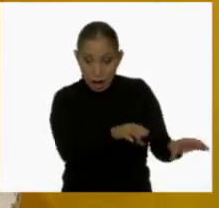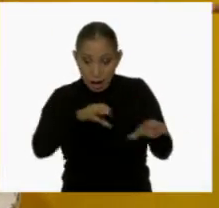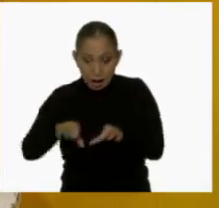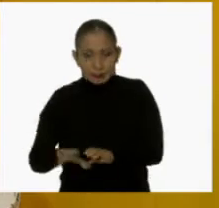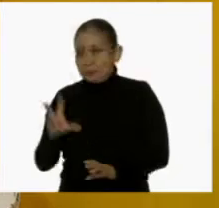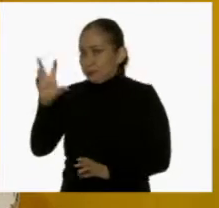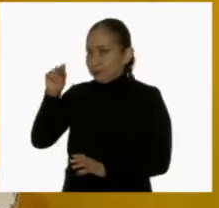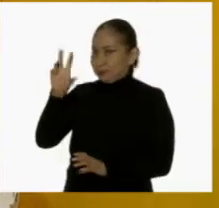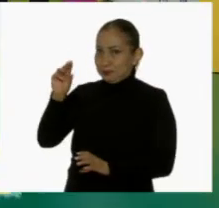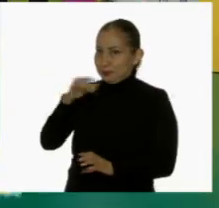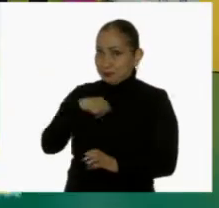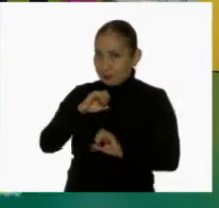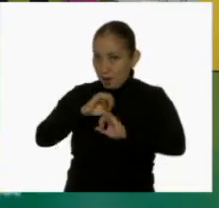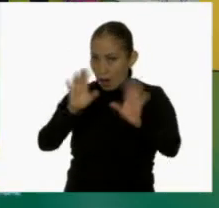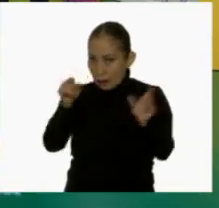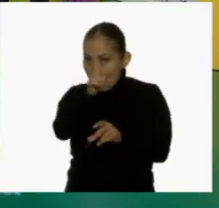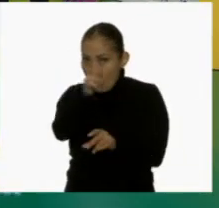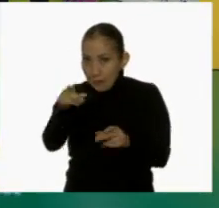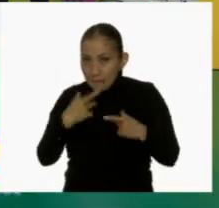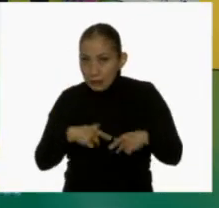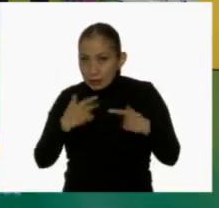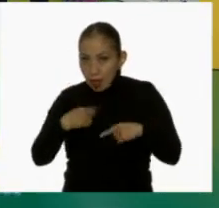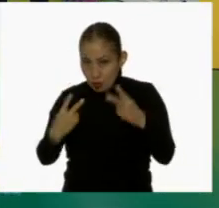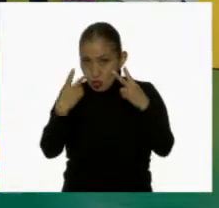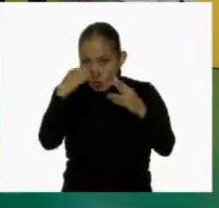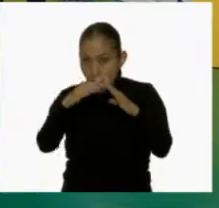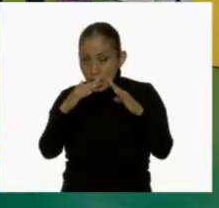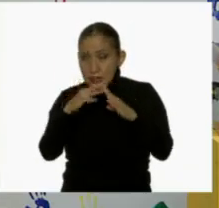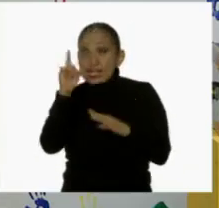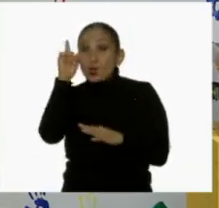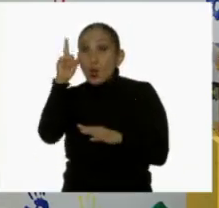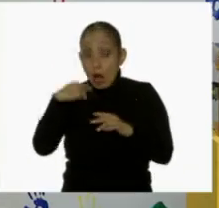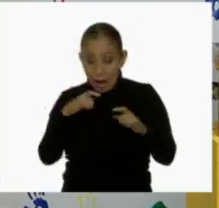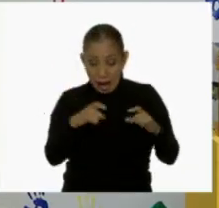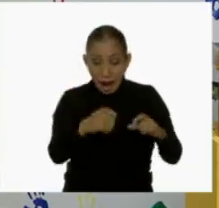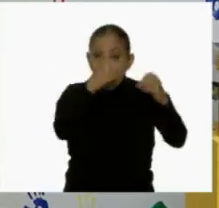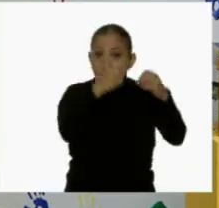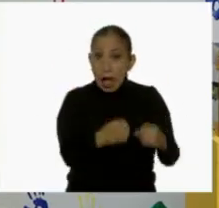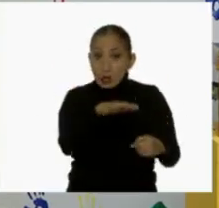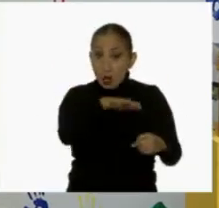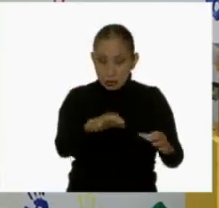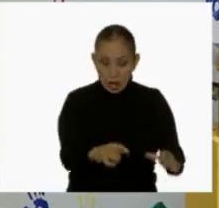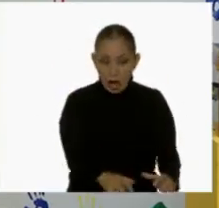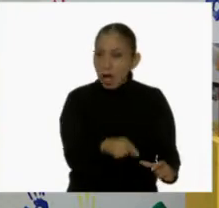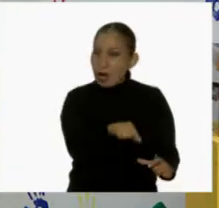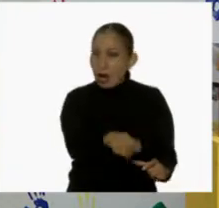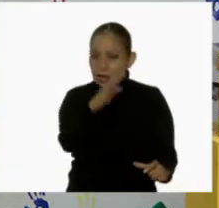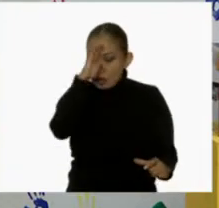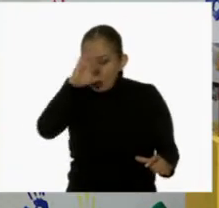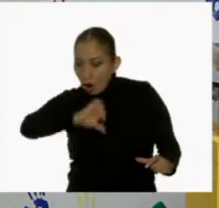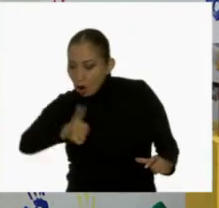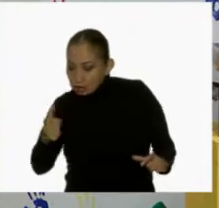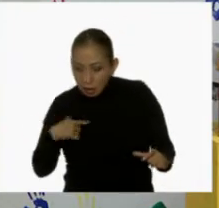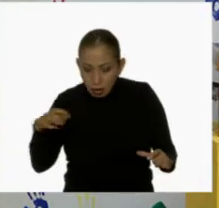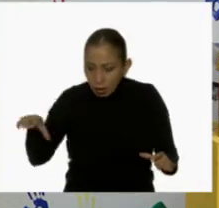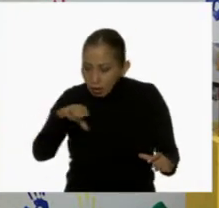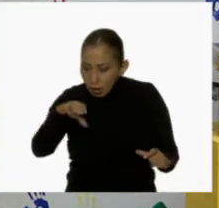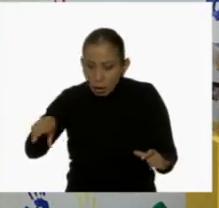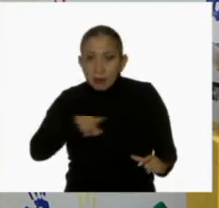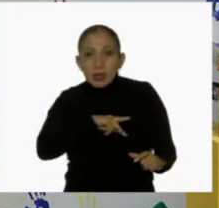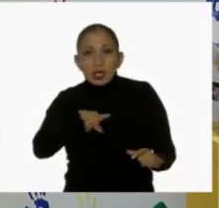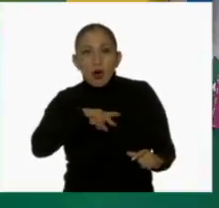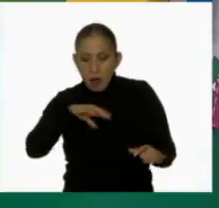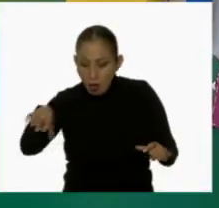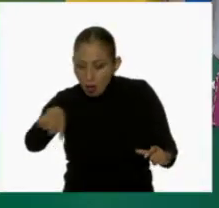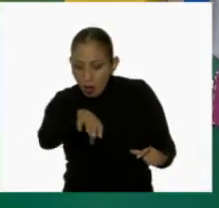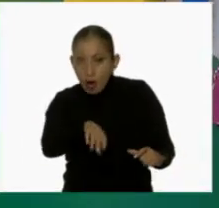No, y esto también lo aclaro para las personas que nos ven en casa. Si una casilla ya está ocupada, debes pensar en qué otro espacio puedes